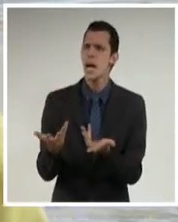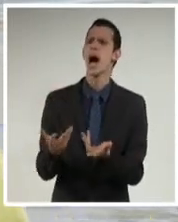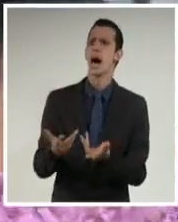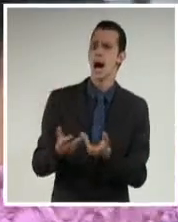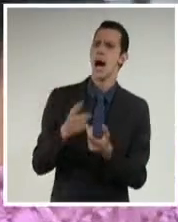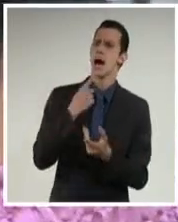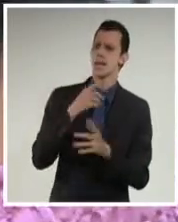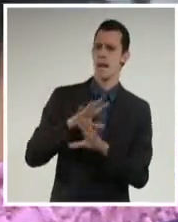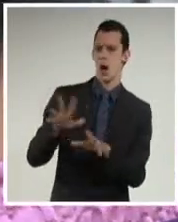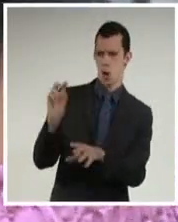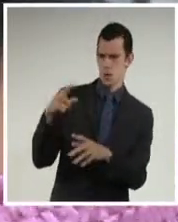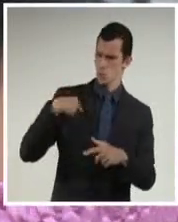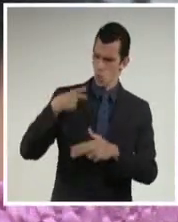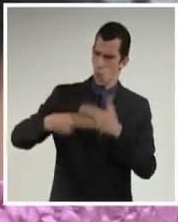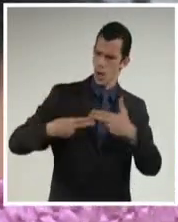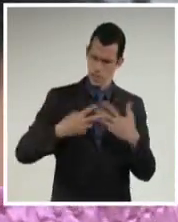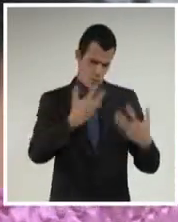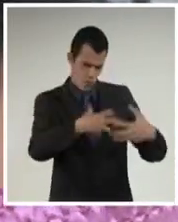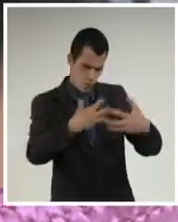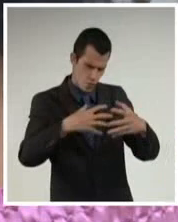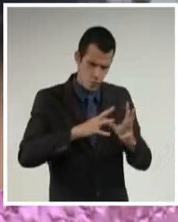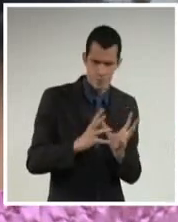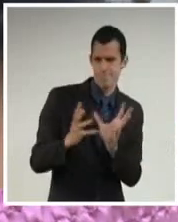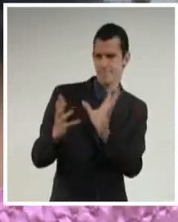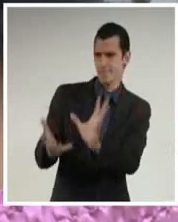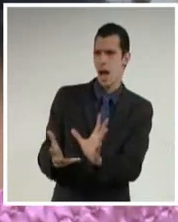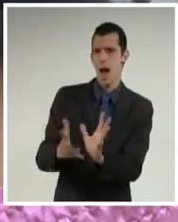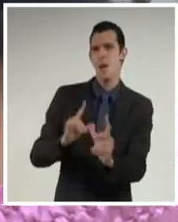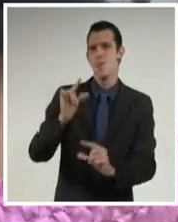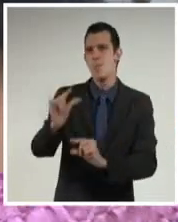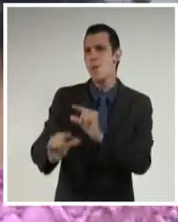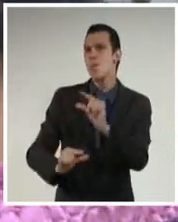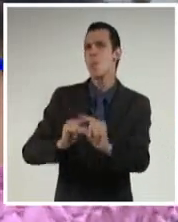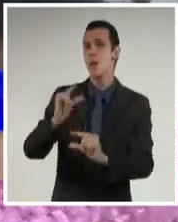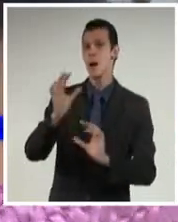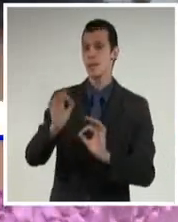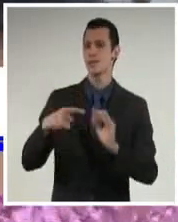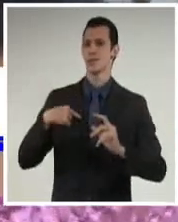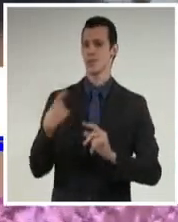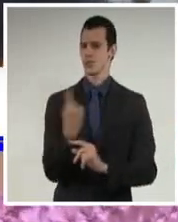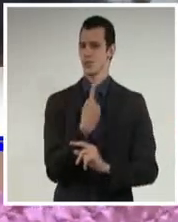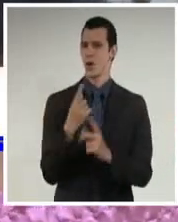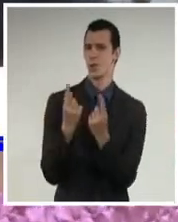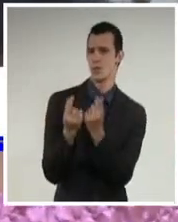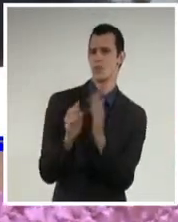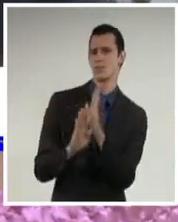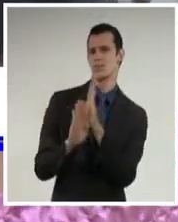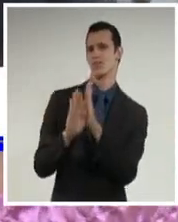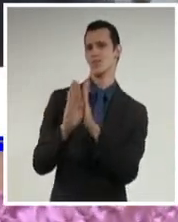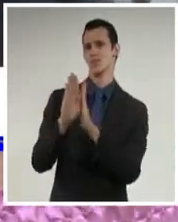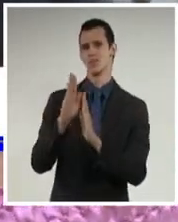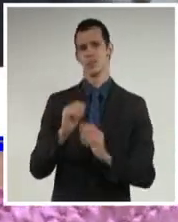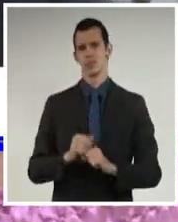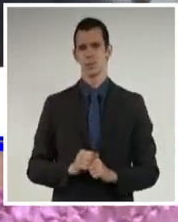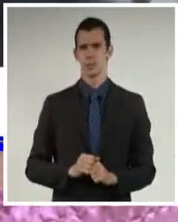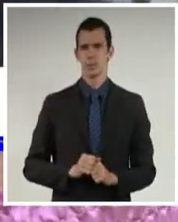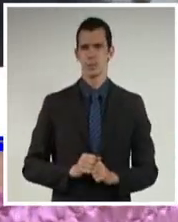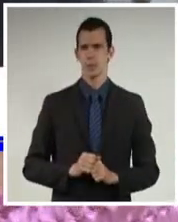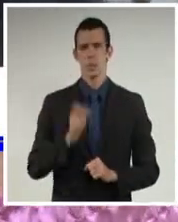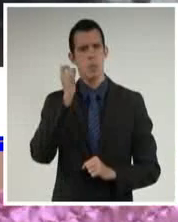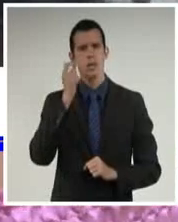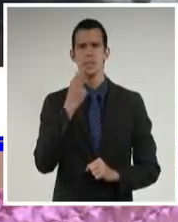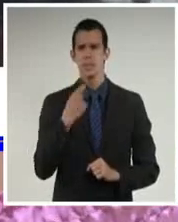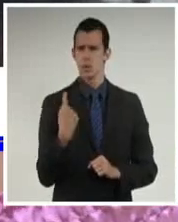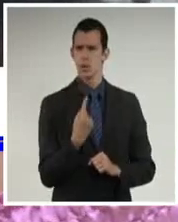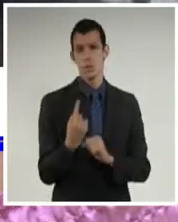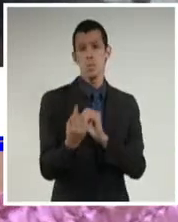del año pasado. Nosotros nos insertamos en las nuevas medidas financieras y de todo tipo, y en este nuevo escenario, y